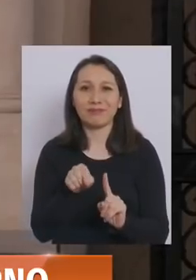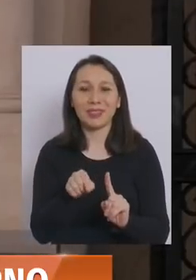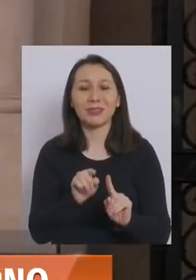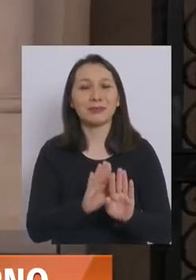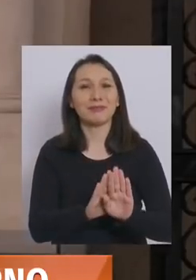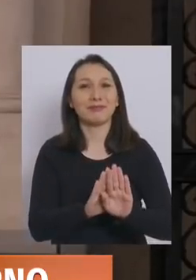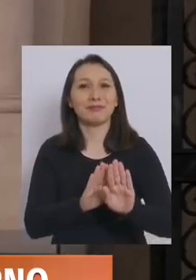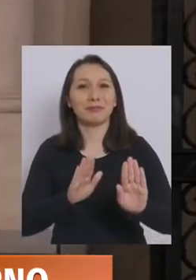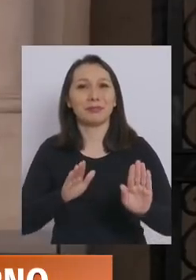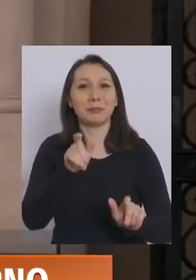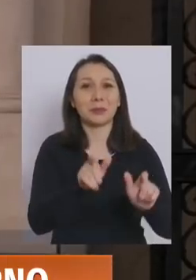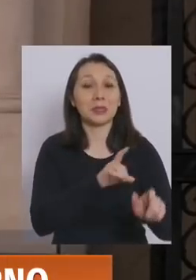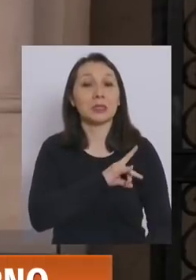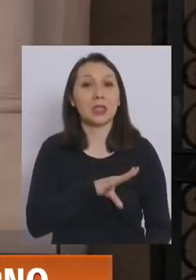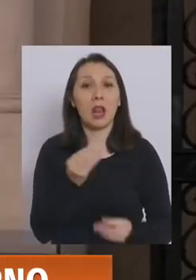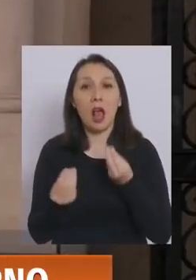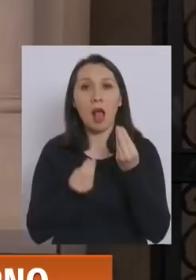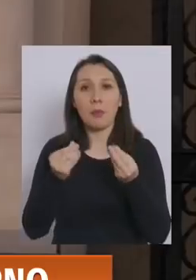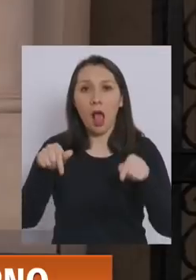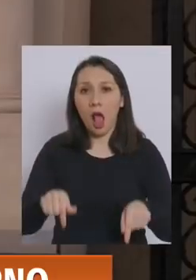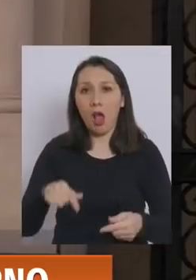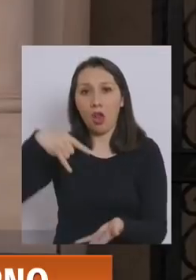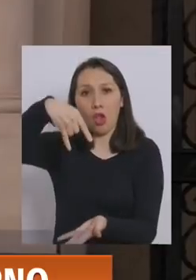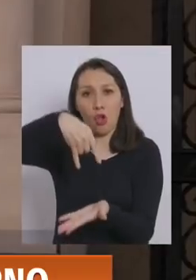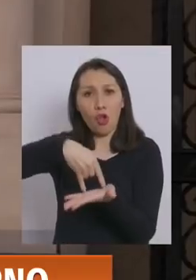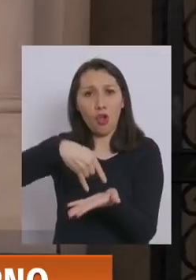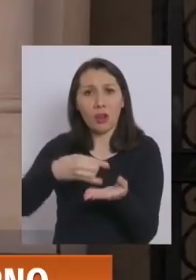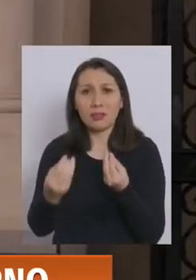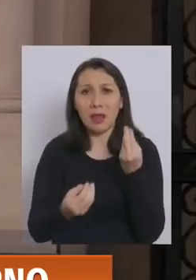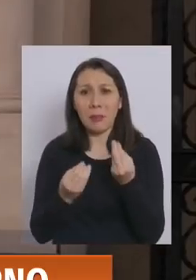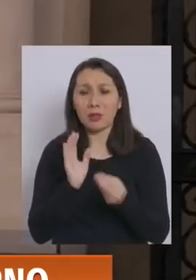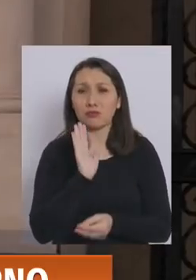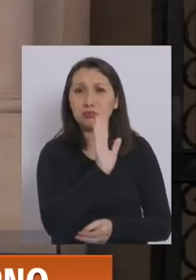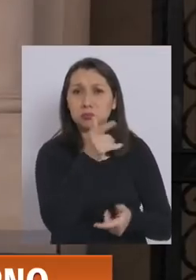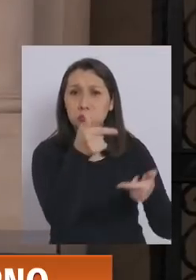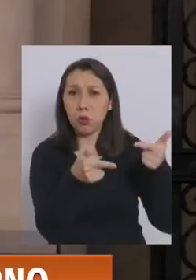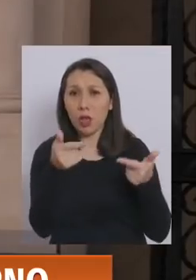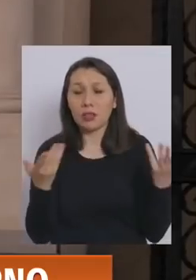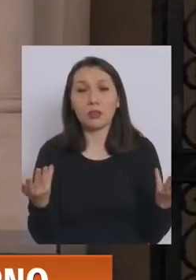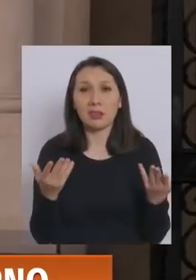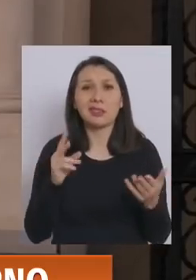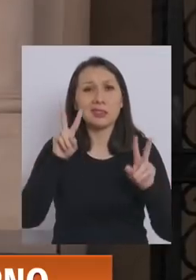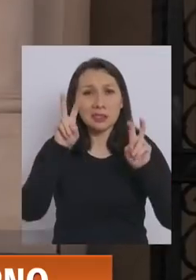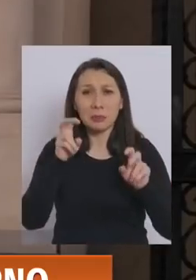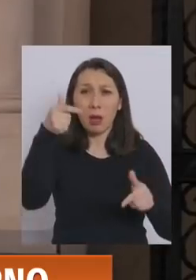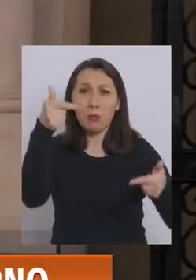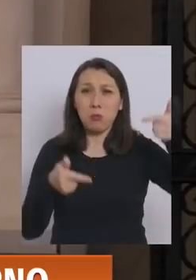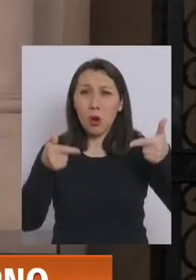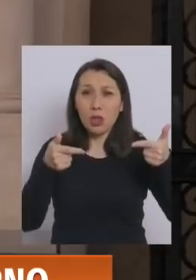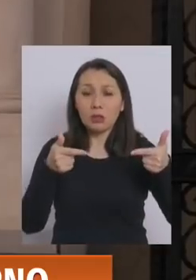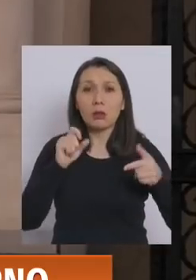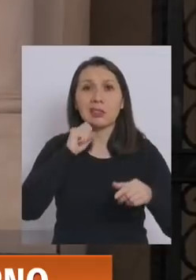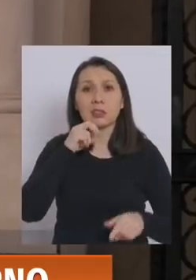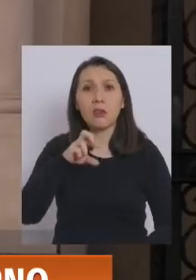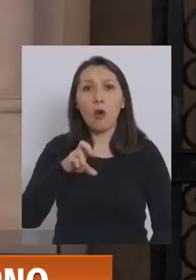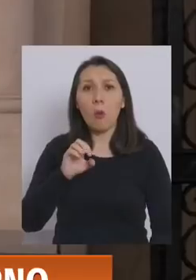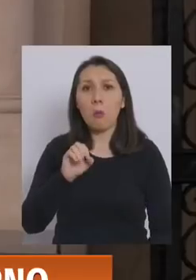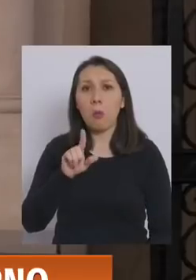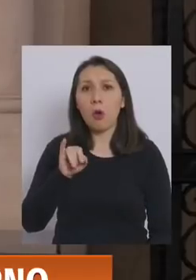aleja a los chilenos de lo que ocurre hoy día en el Congreso Nacional, de lo que ocurre en la política. Pero la política es la preocupación por la polis,